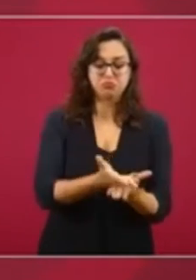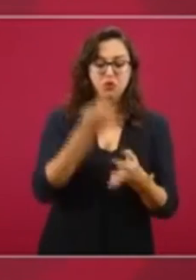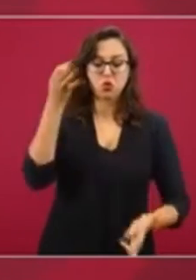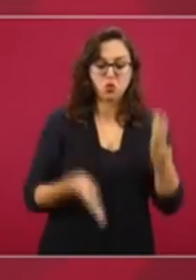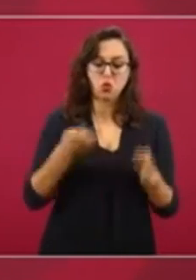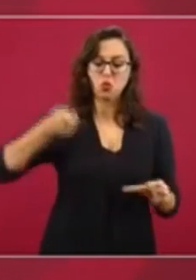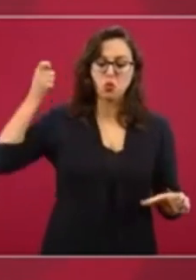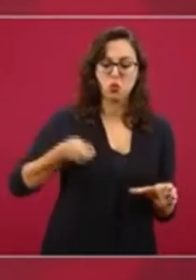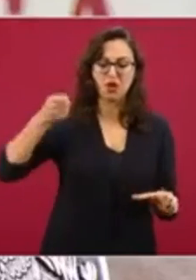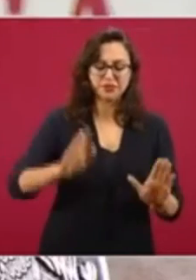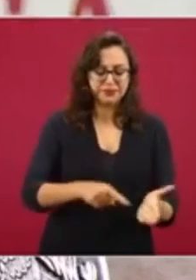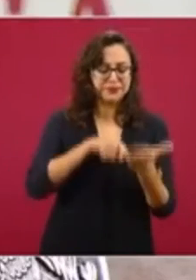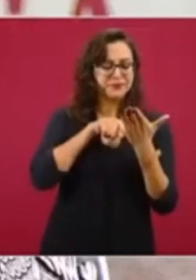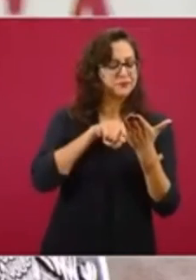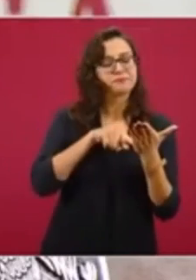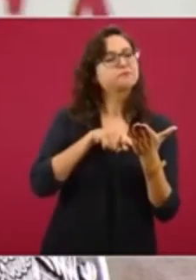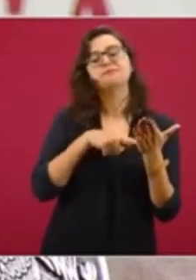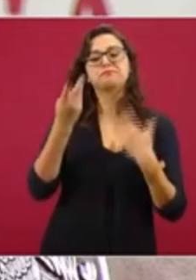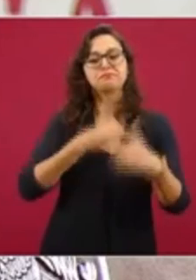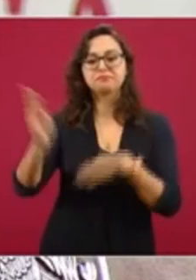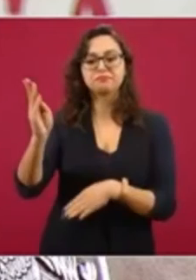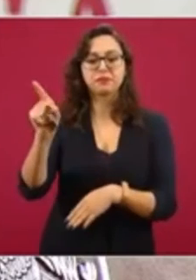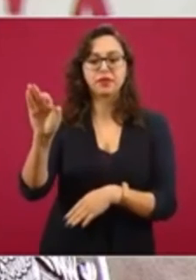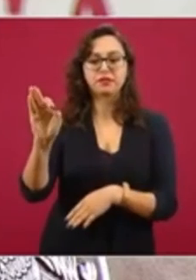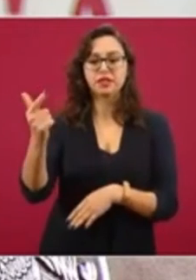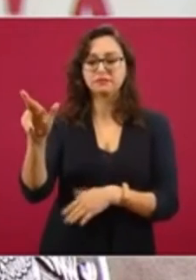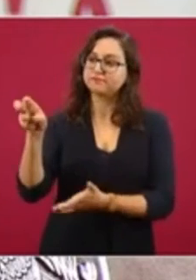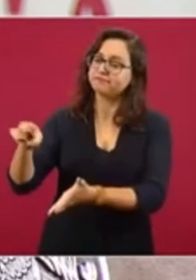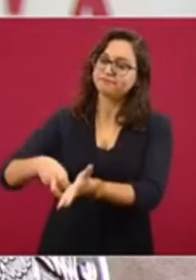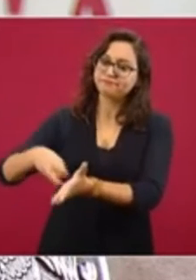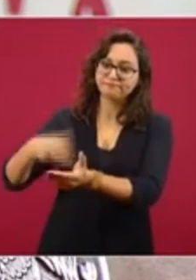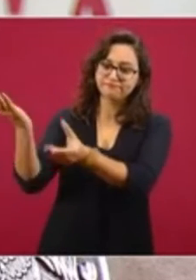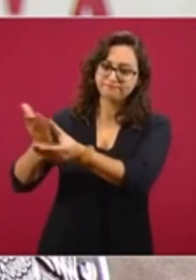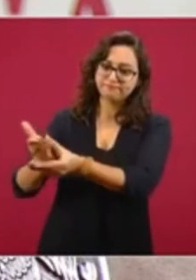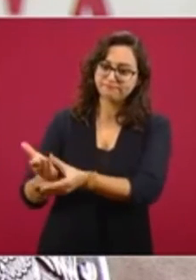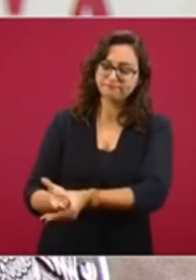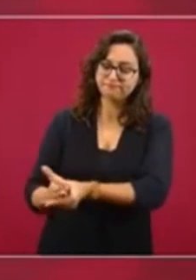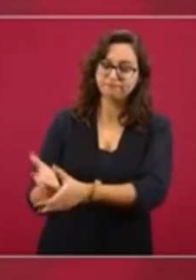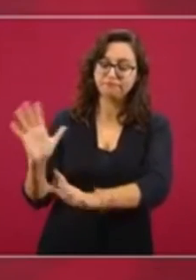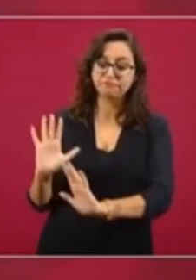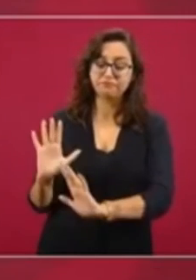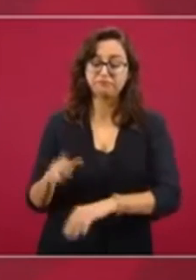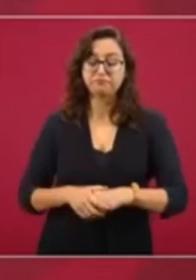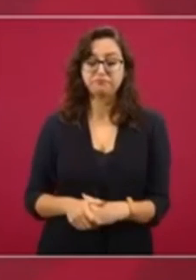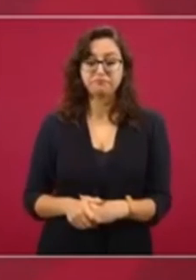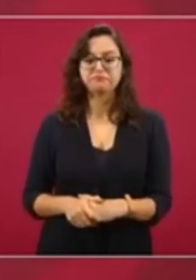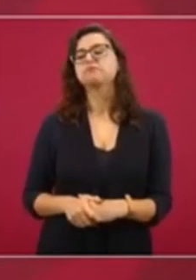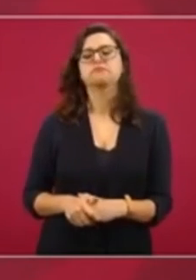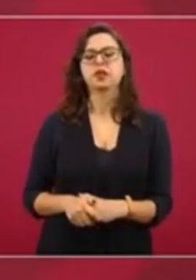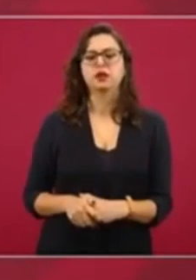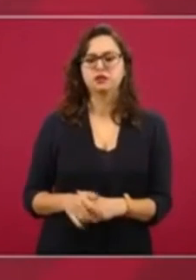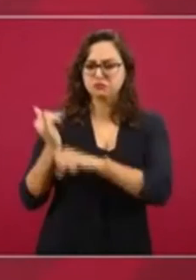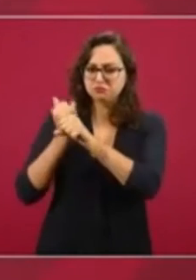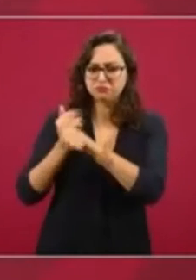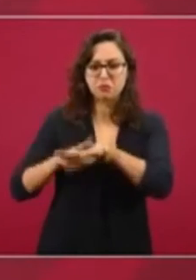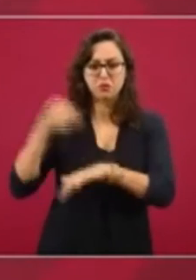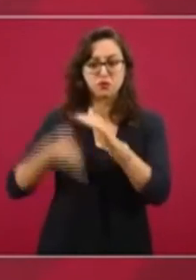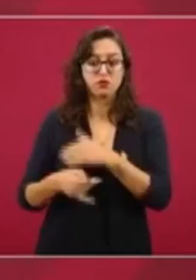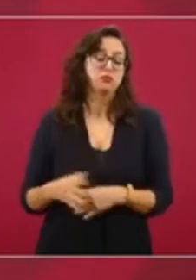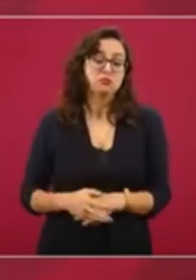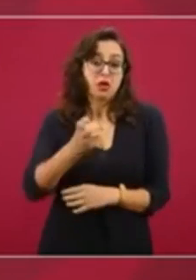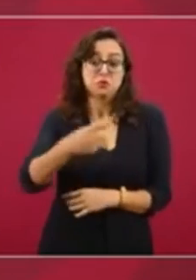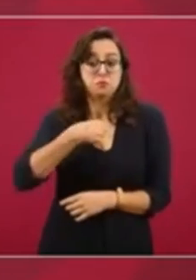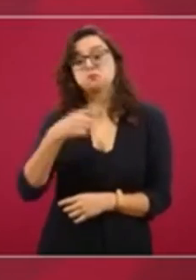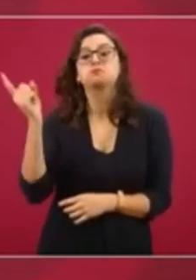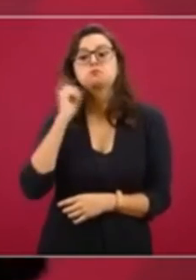para que se mejorara o se enriqueciera, se reforzara la averiguación. Esa la